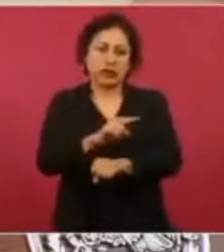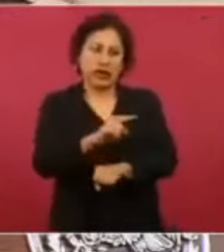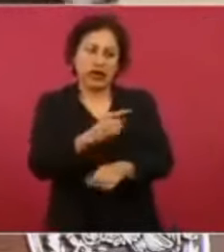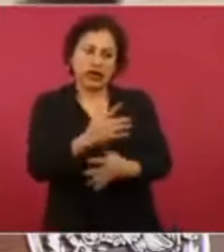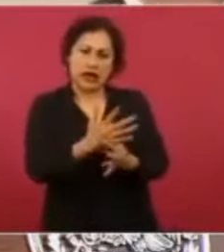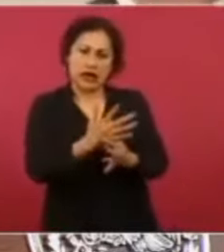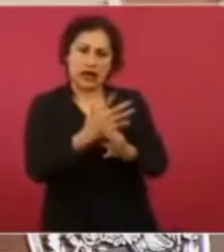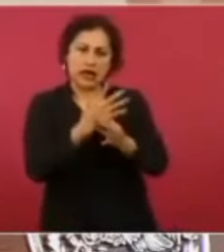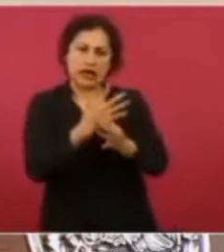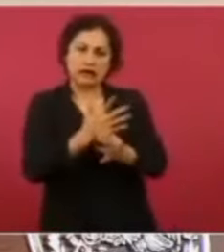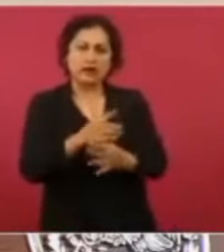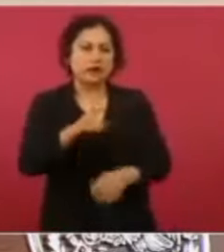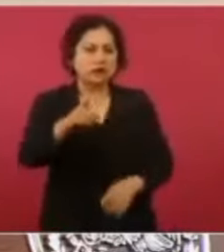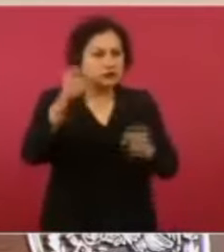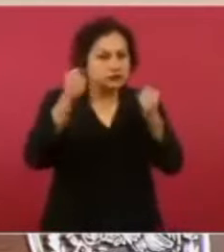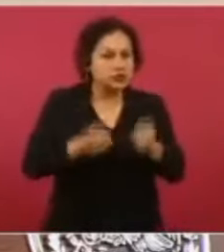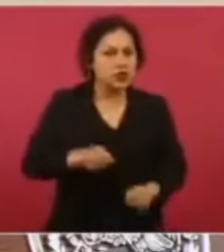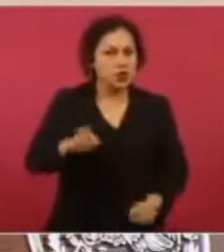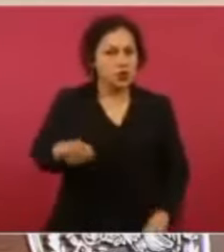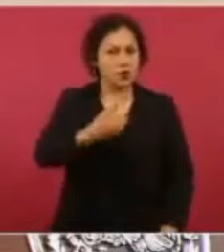y echándome la culpa